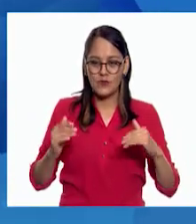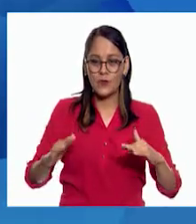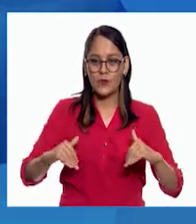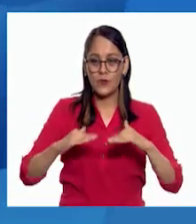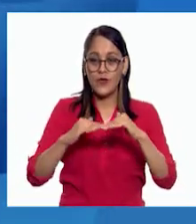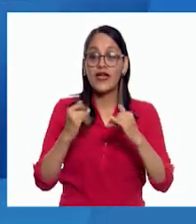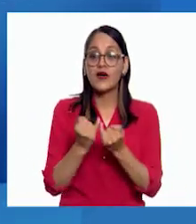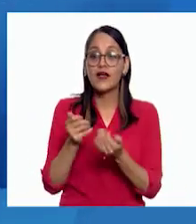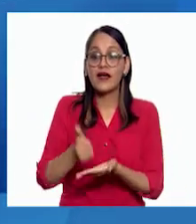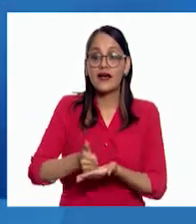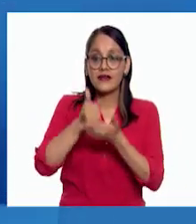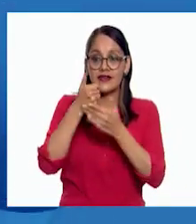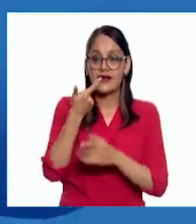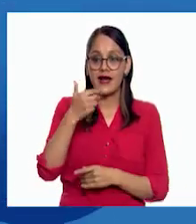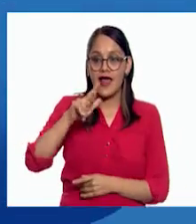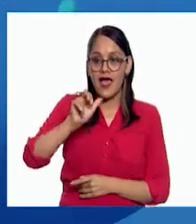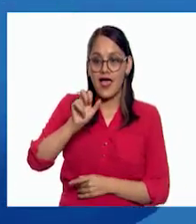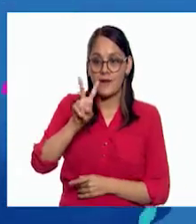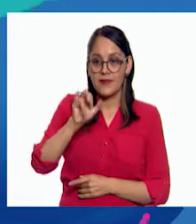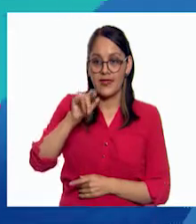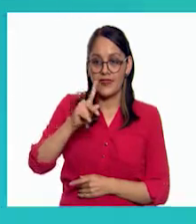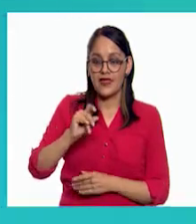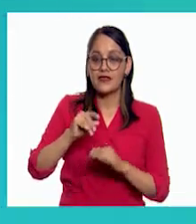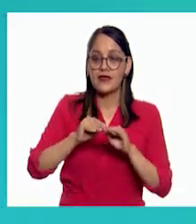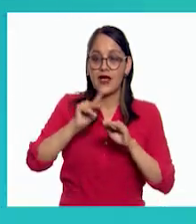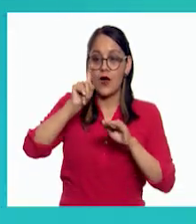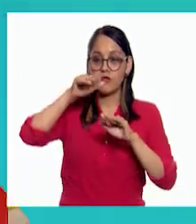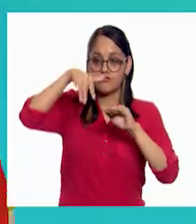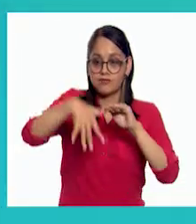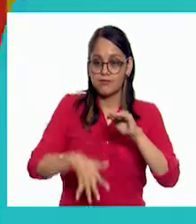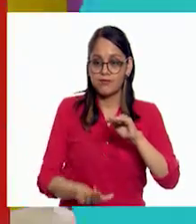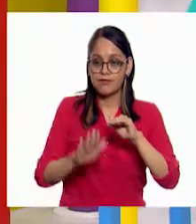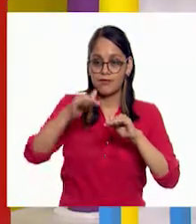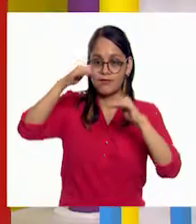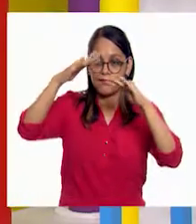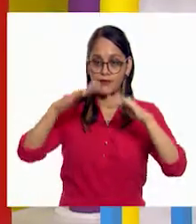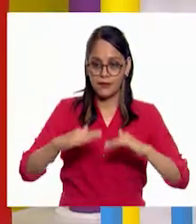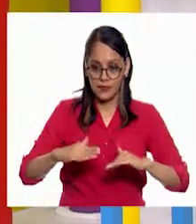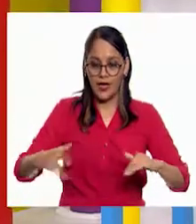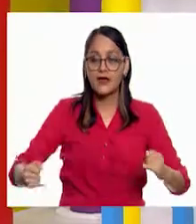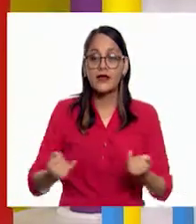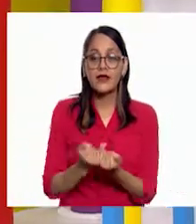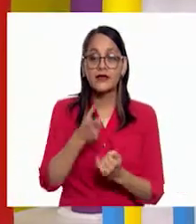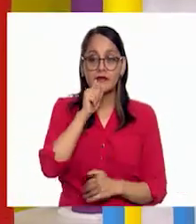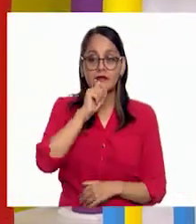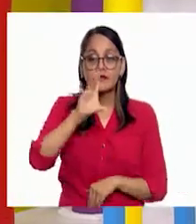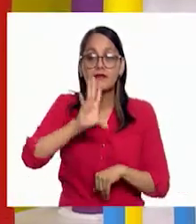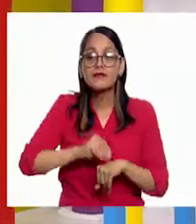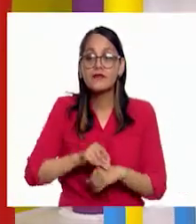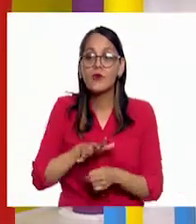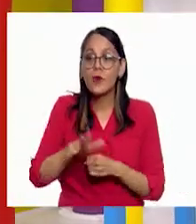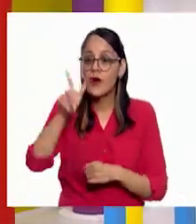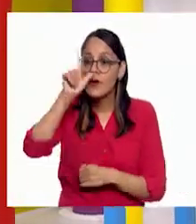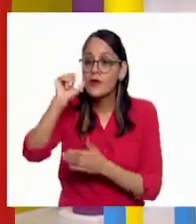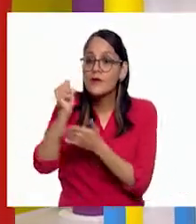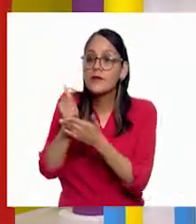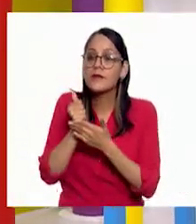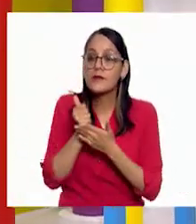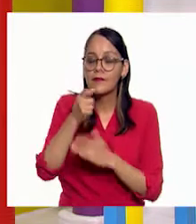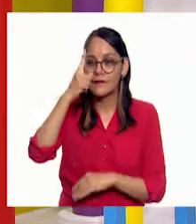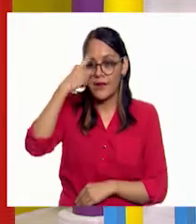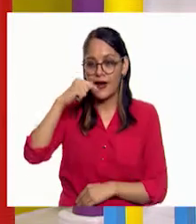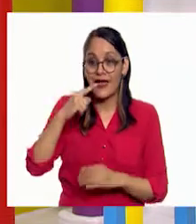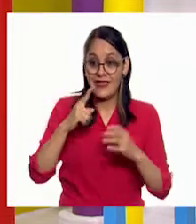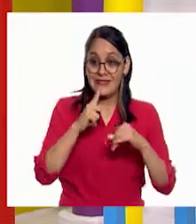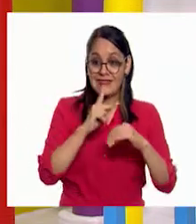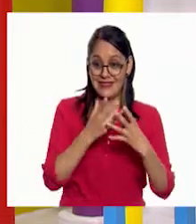gravedad, en la cual permite que sube o baje el agua. Vimos también que nos permite, o que se creó de